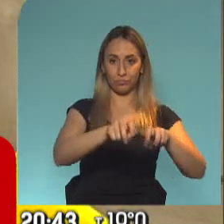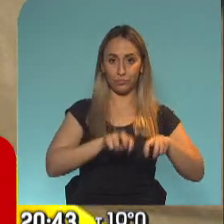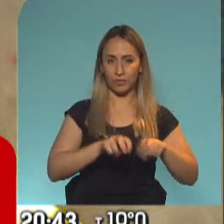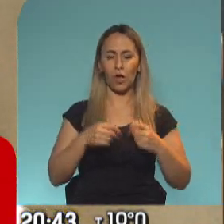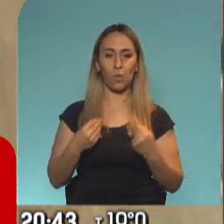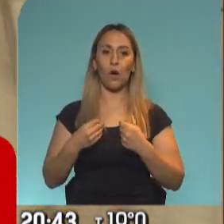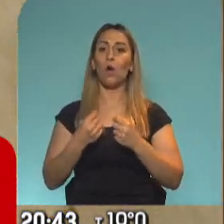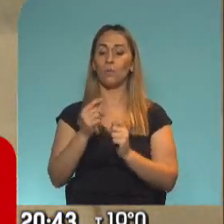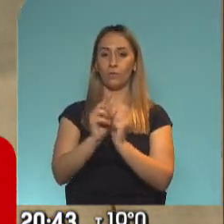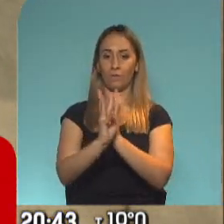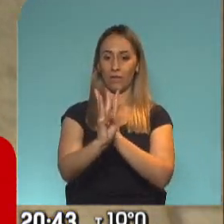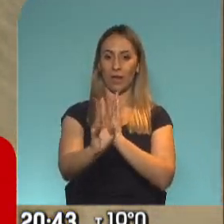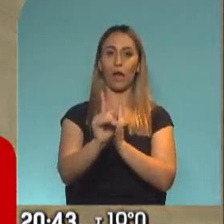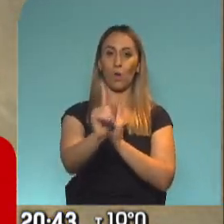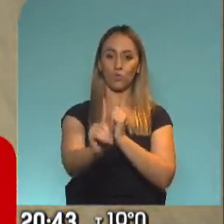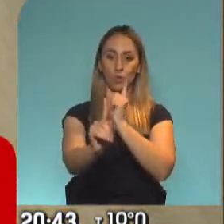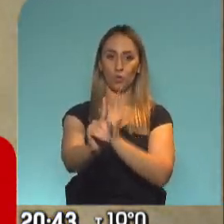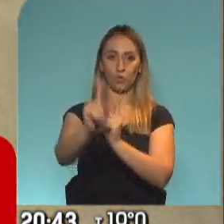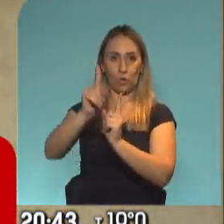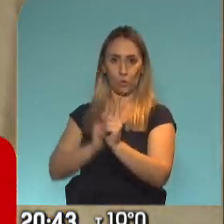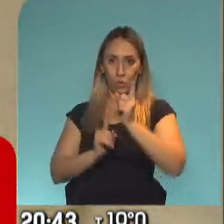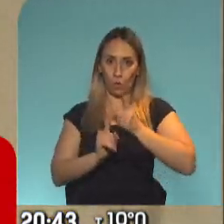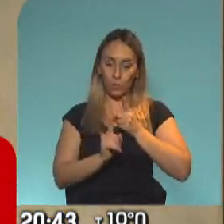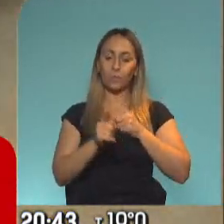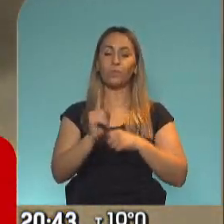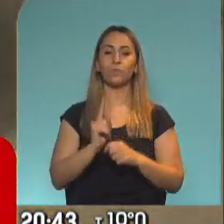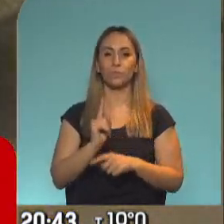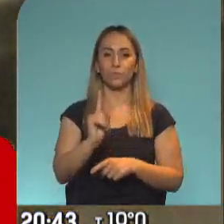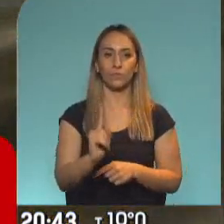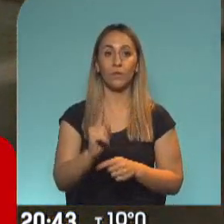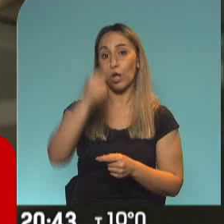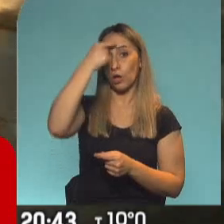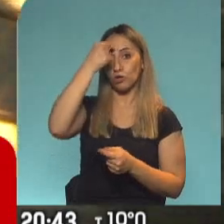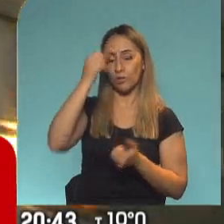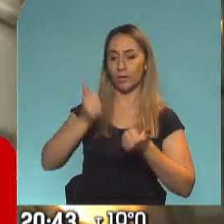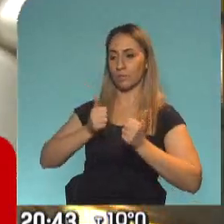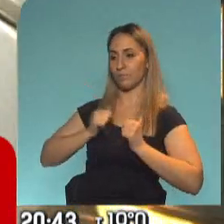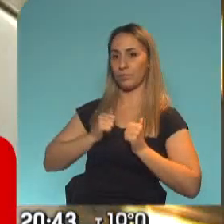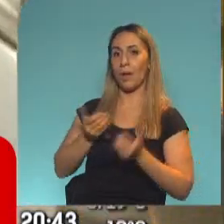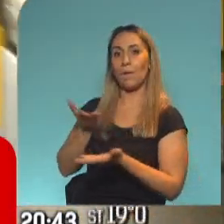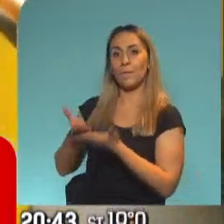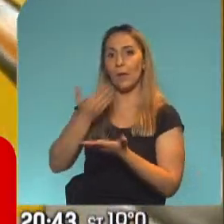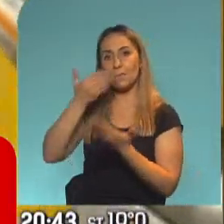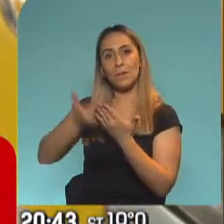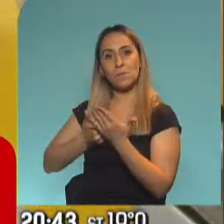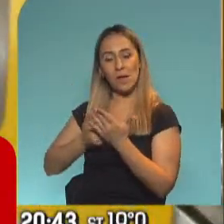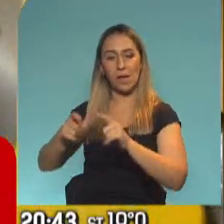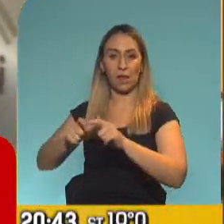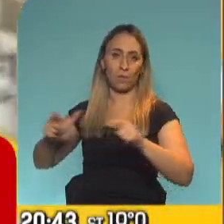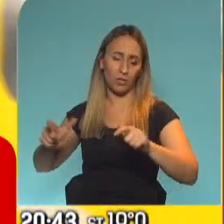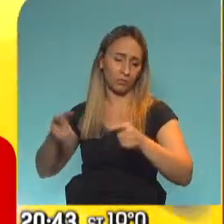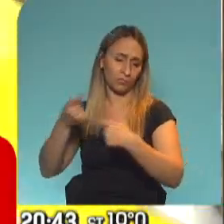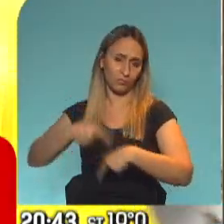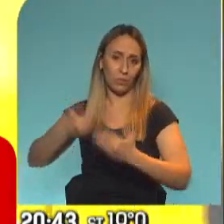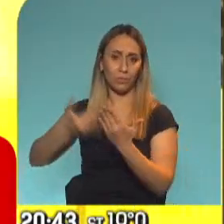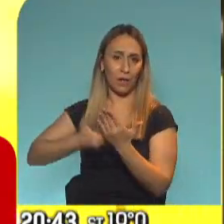colectivo. Uno de los conductores que lo va a estar esperando le va a pedir la documentación. Recordemos, como te decía, que esta